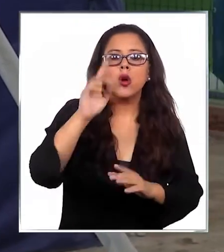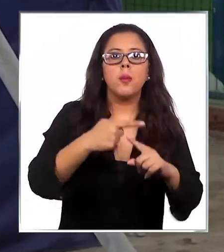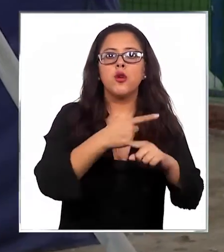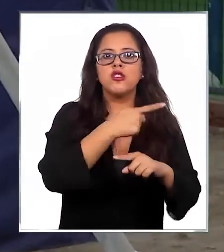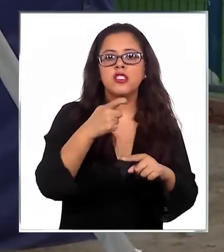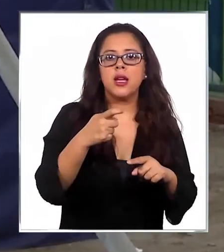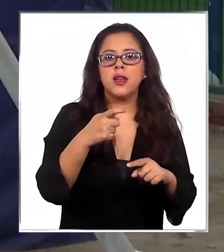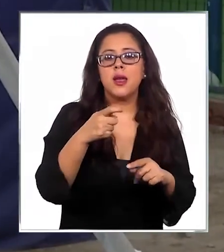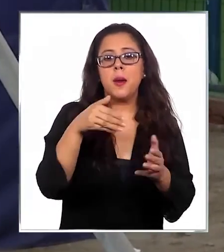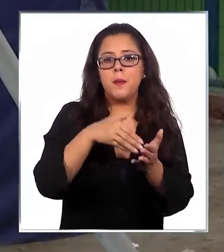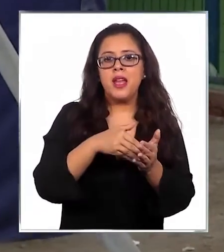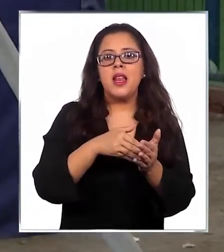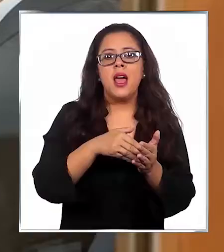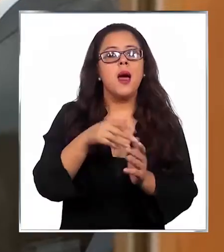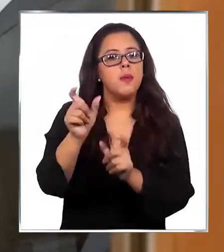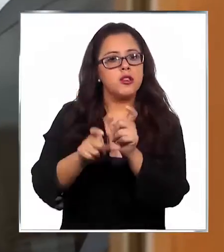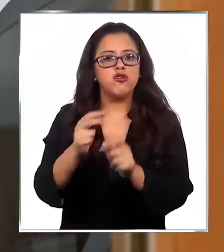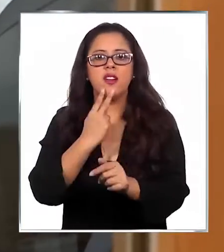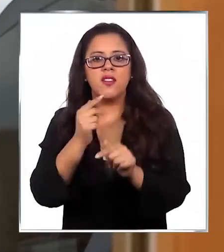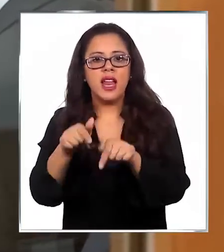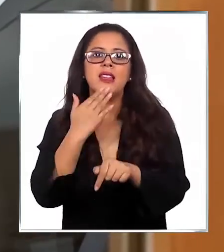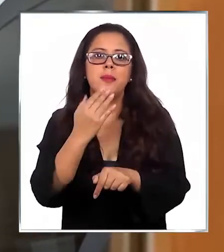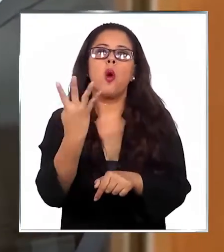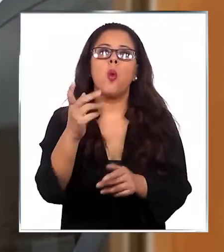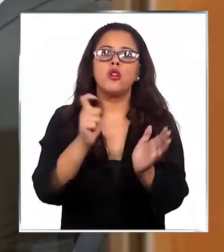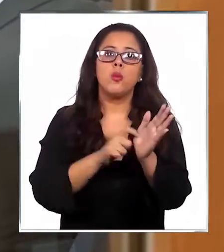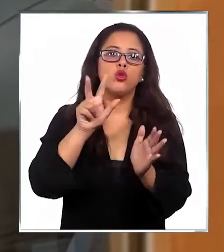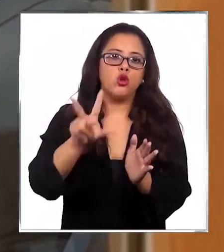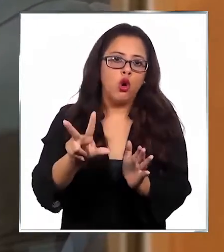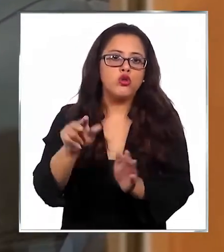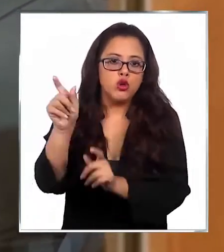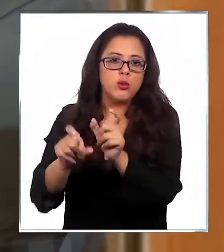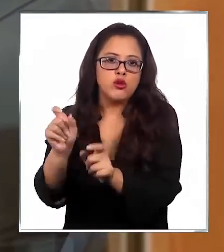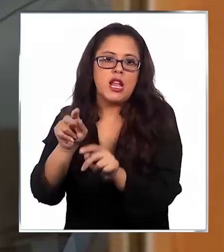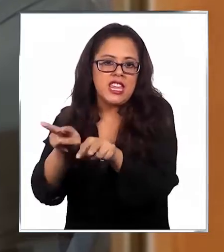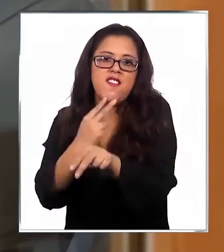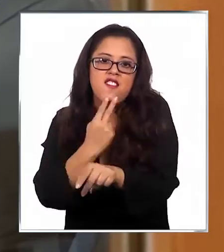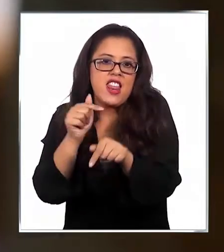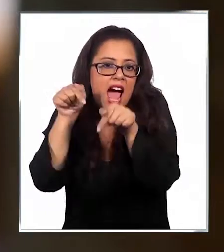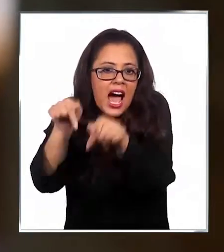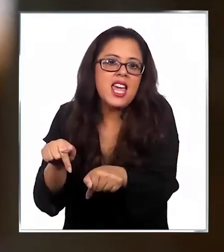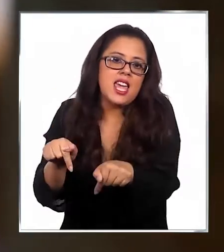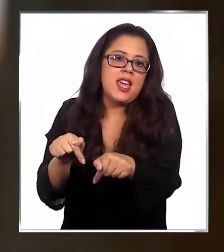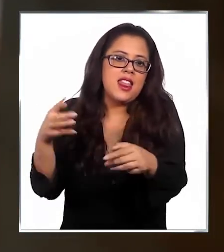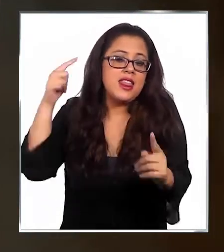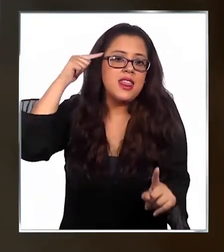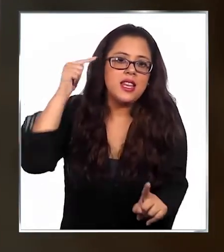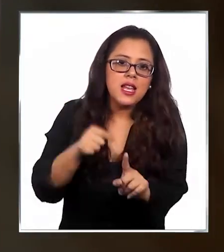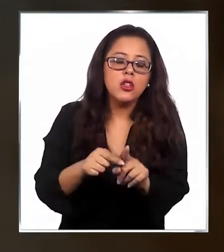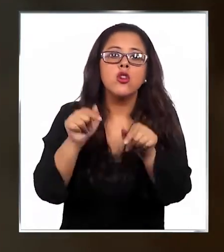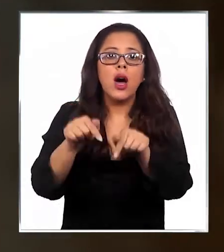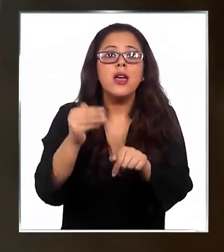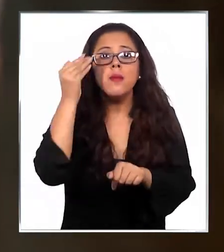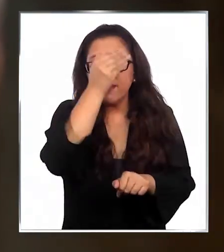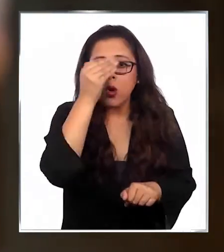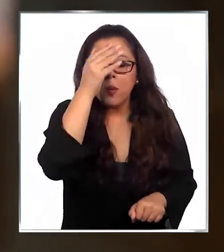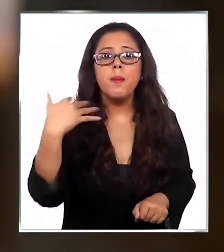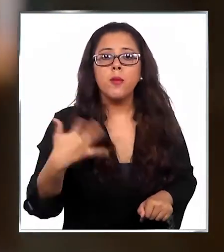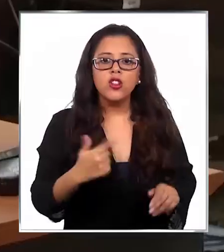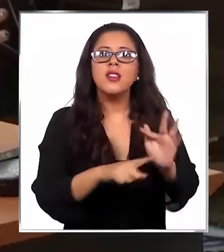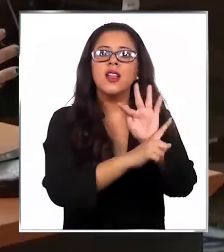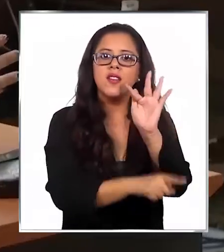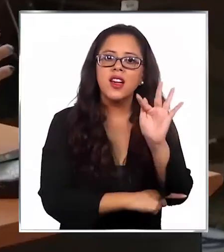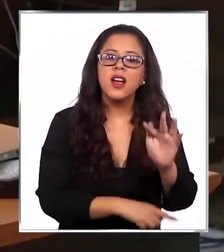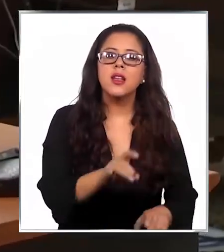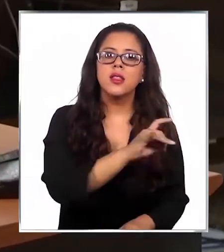por 100.000 habitantes. El alto ingreso o número de casos es algo que preocupa de manera muy importante